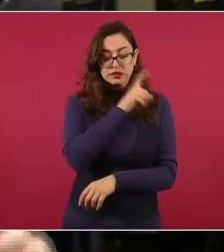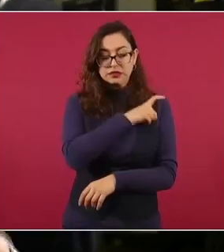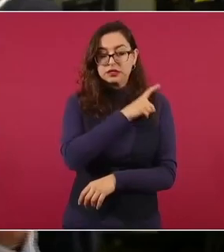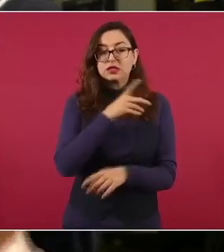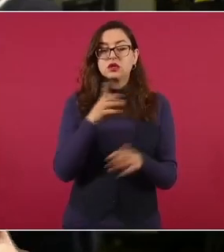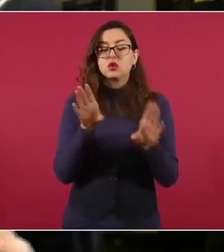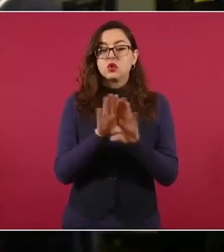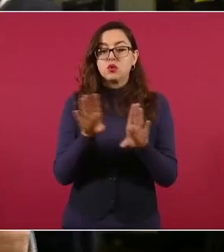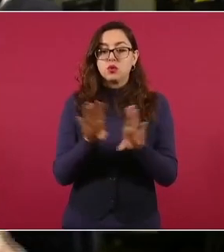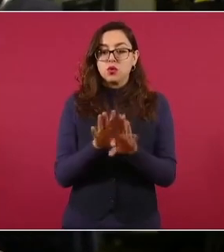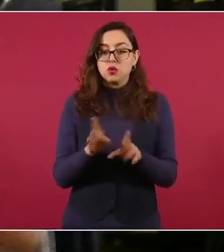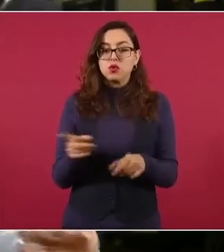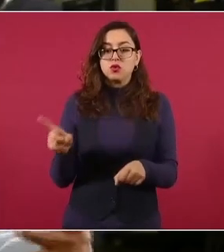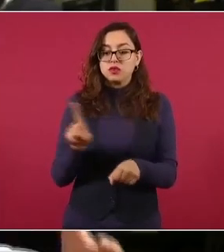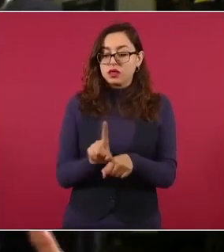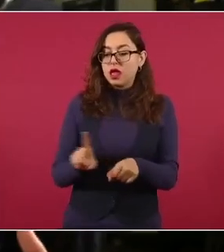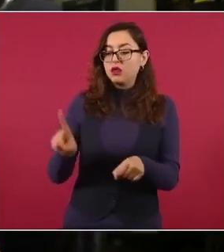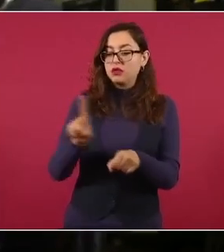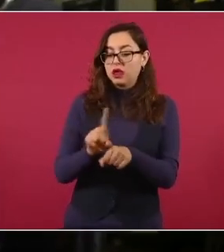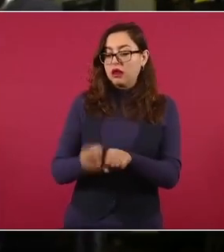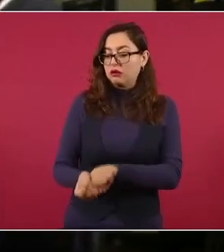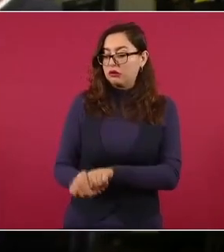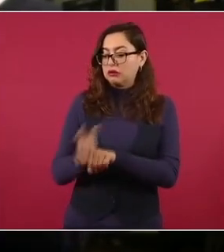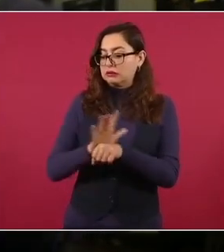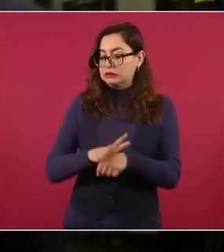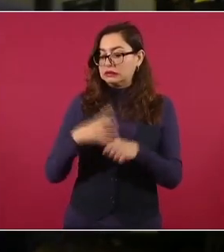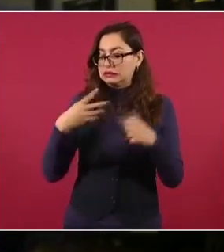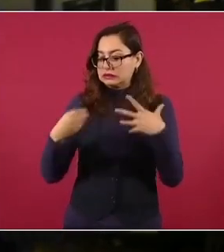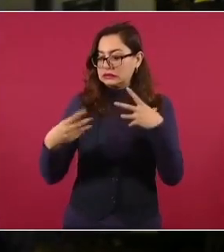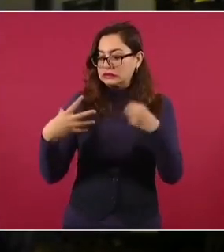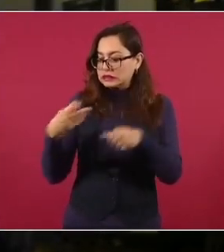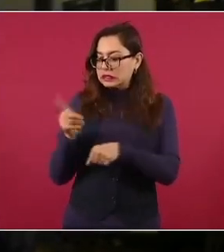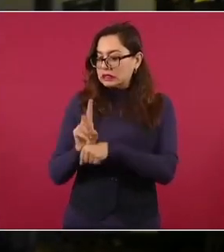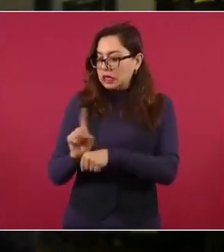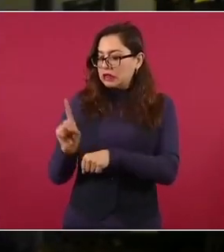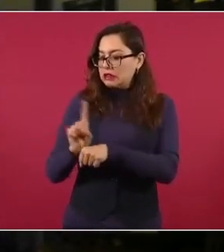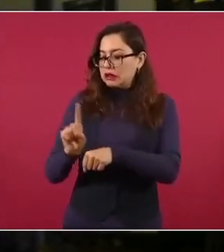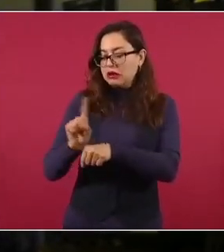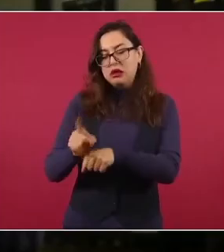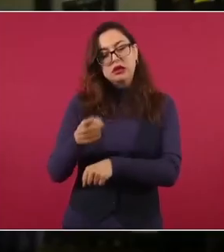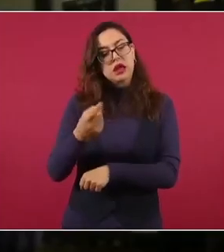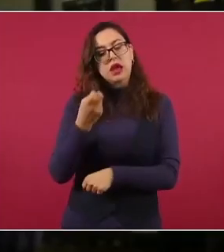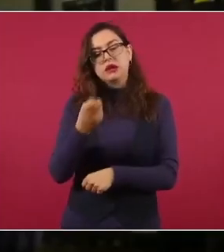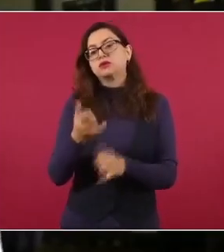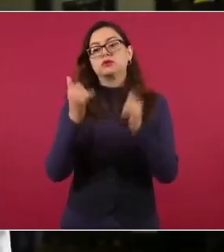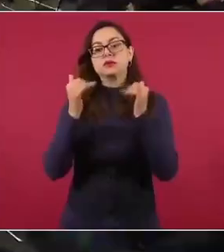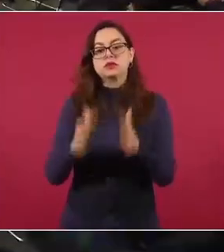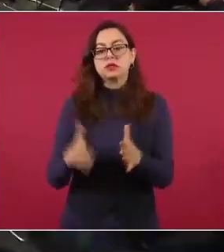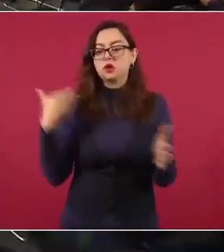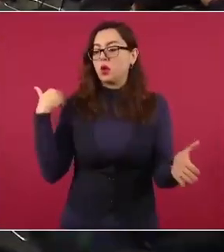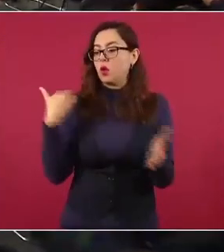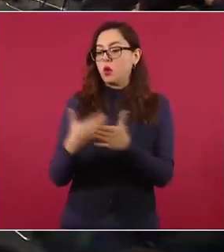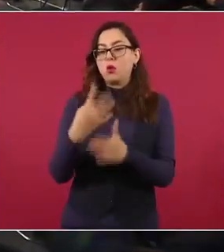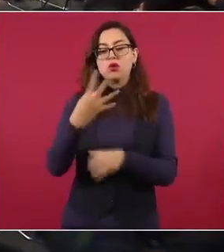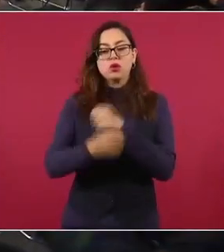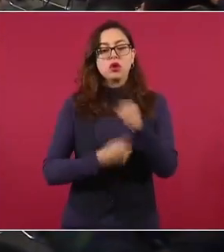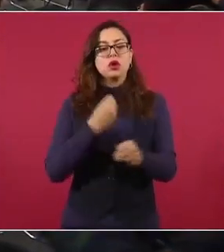avances día a día de la pandemia de COVID-19. Entonces, preguntarle cuál es el balance de su gobierno a cuatro años, presidente.